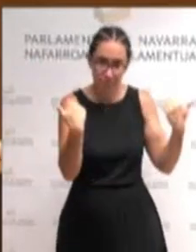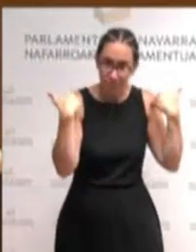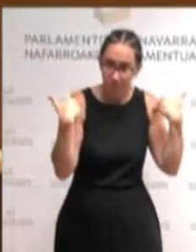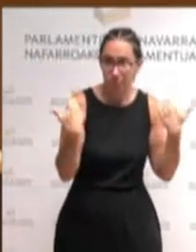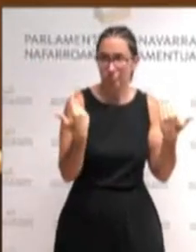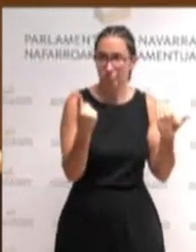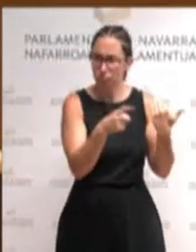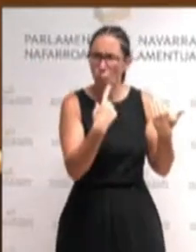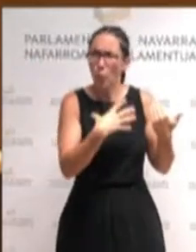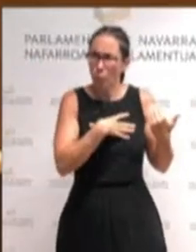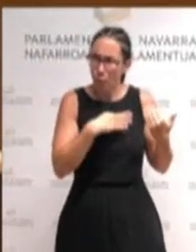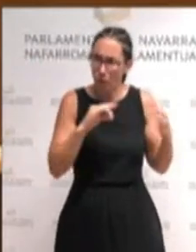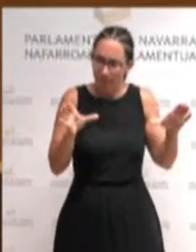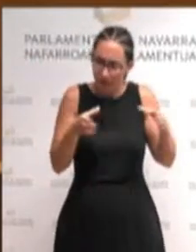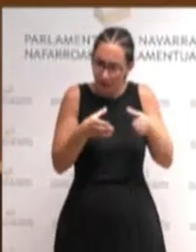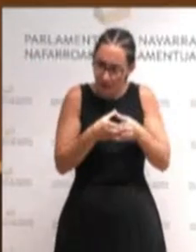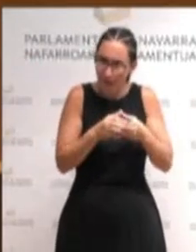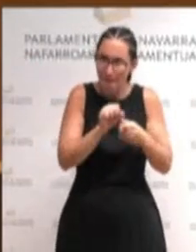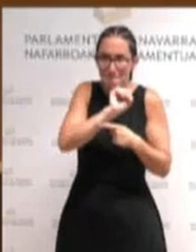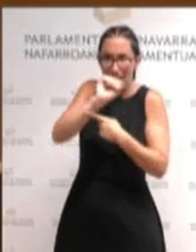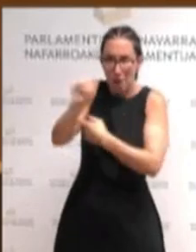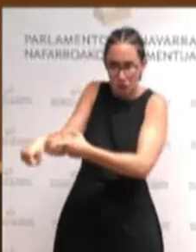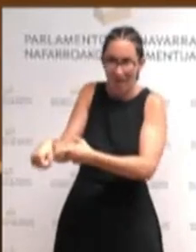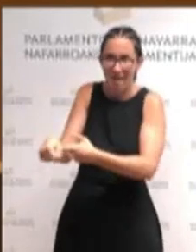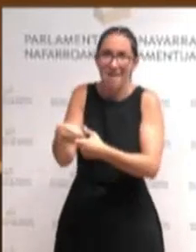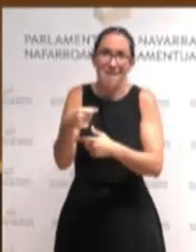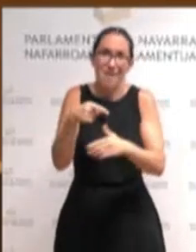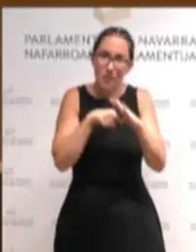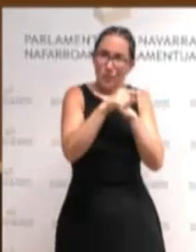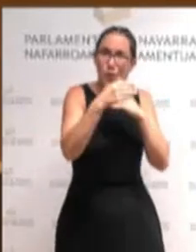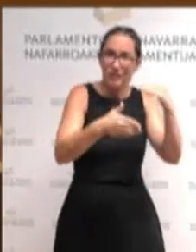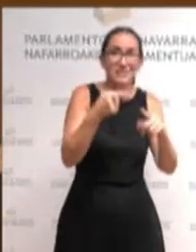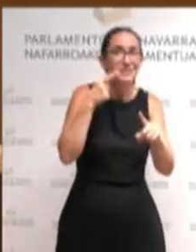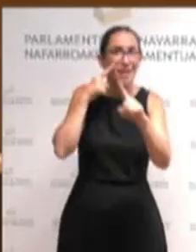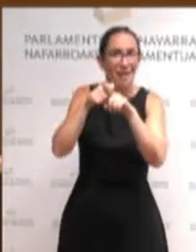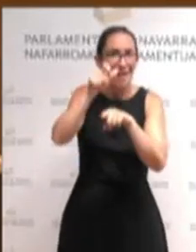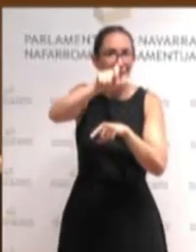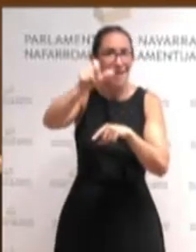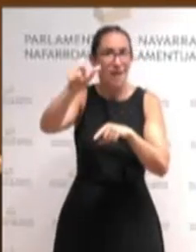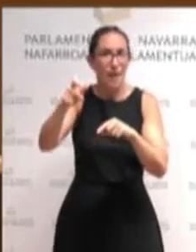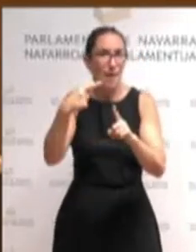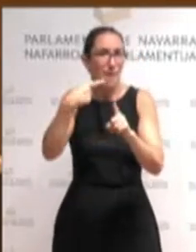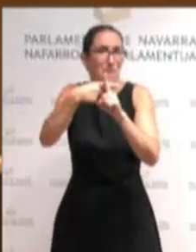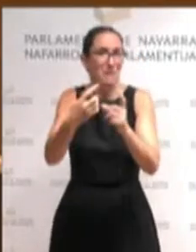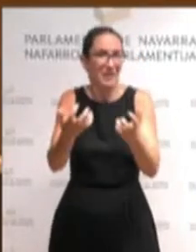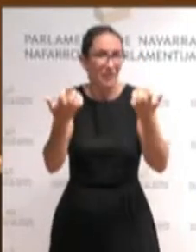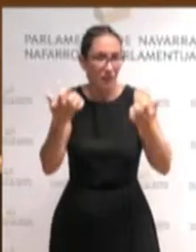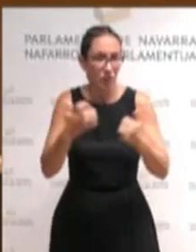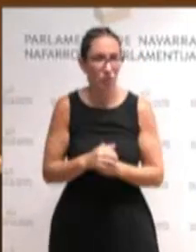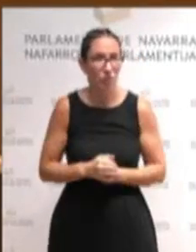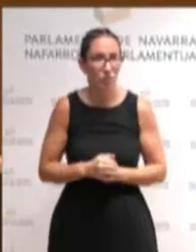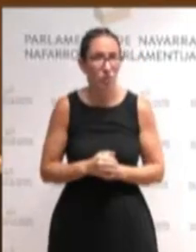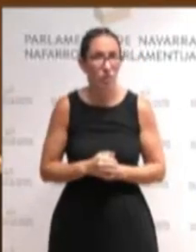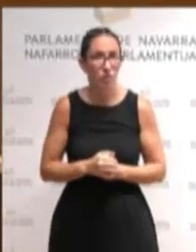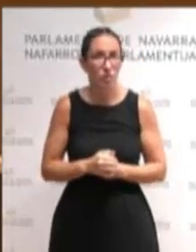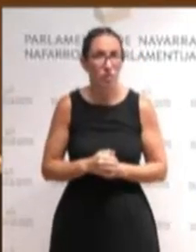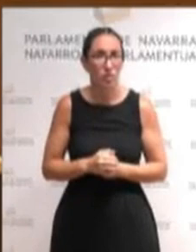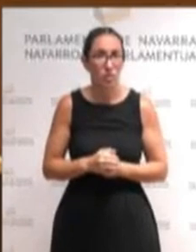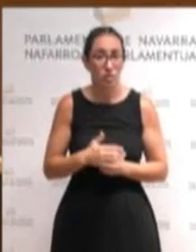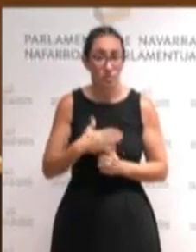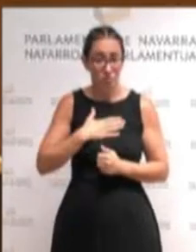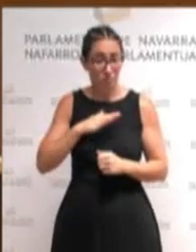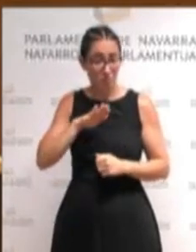erritaren mesedetan euskal erriabindu beti egon goda horretan ez akabo como he